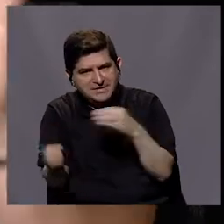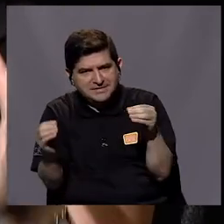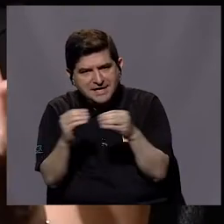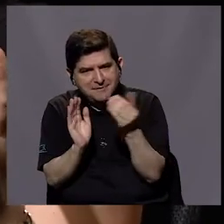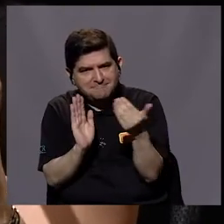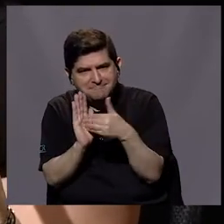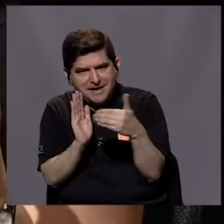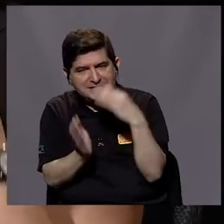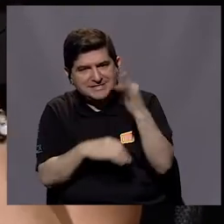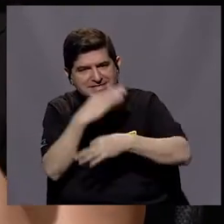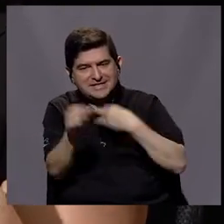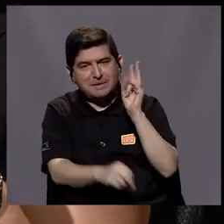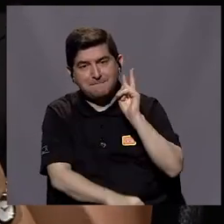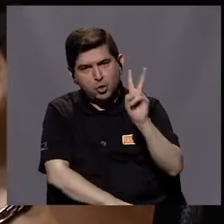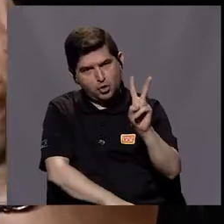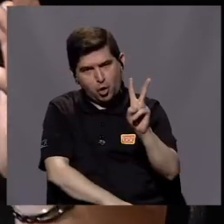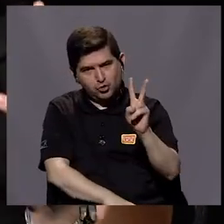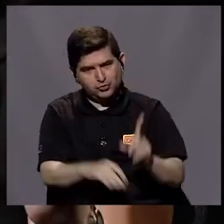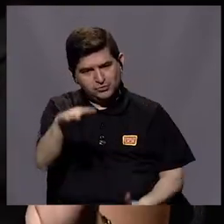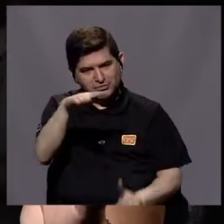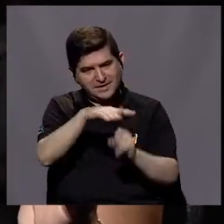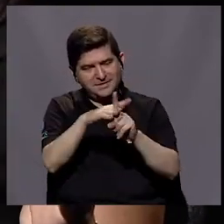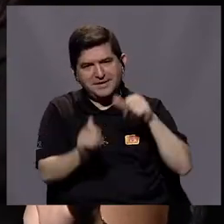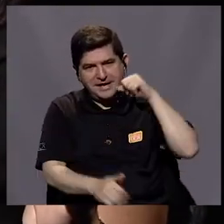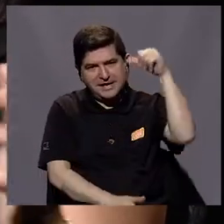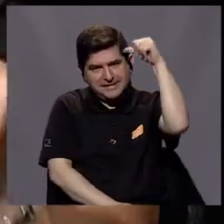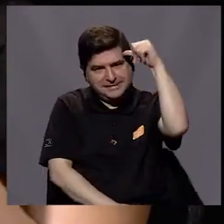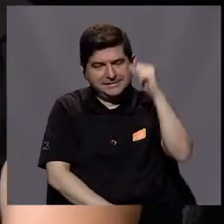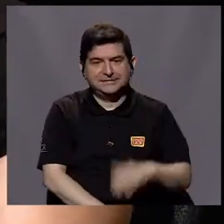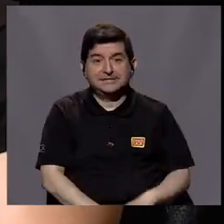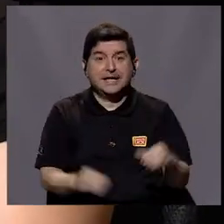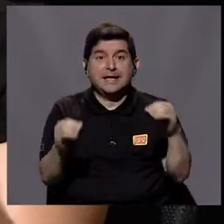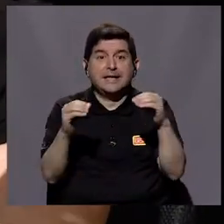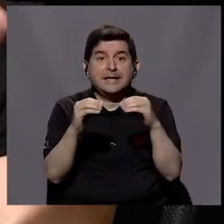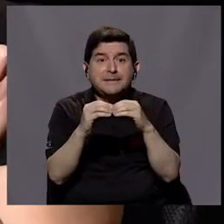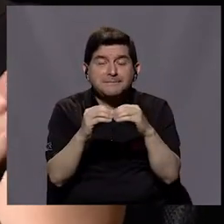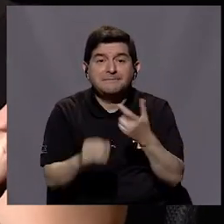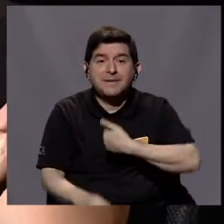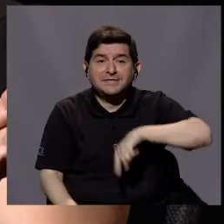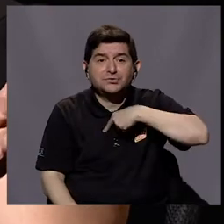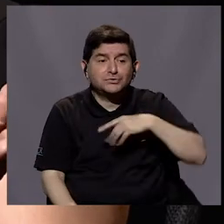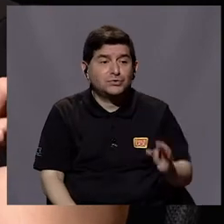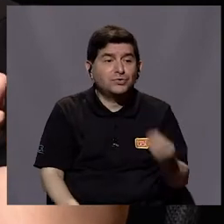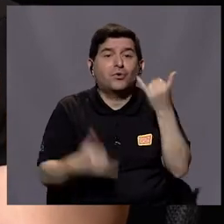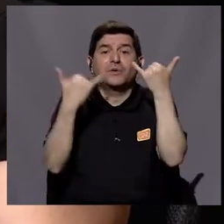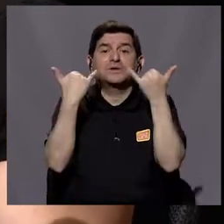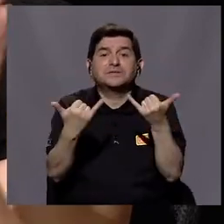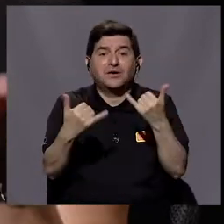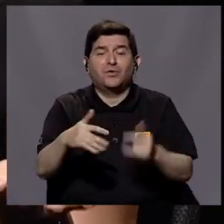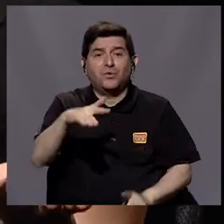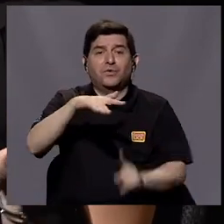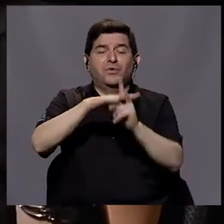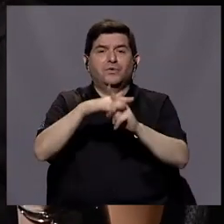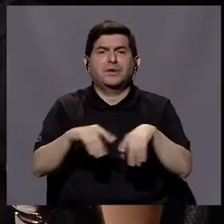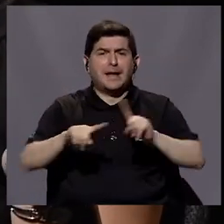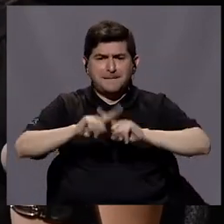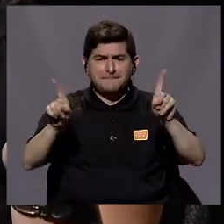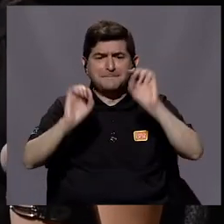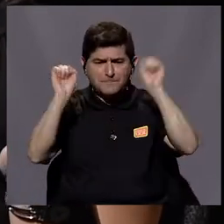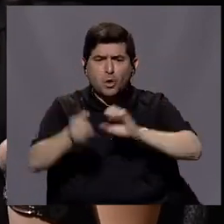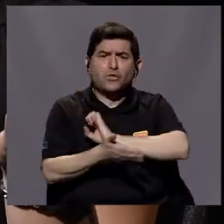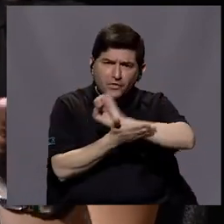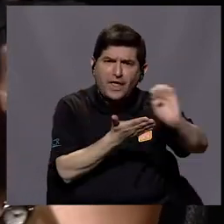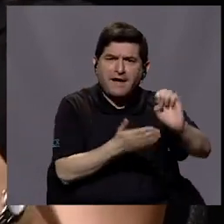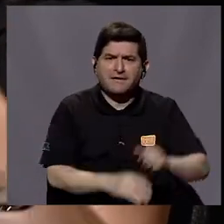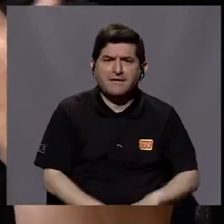que más nos afecta es la tipo 2, si es la que aparece en la edad adulta. Y por cierto, cada vez aparece cuando estamos más jóvenes. Y es evitable, como usted lo